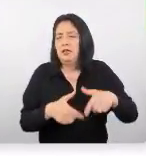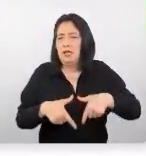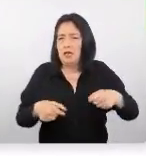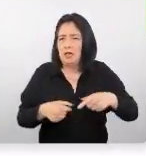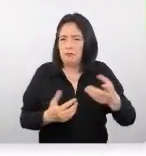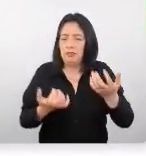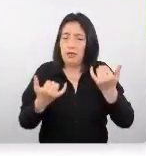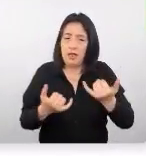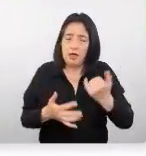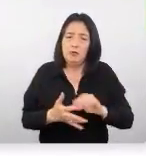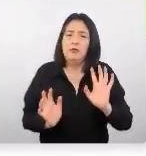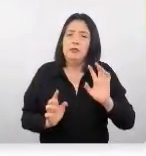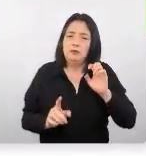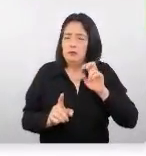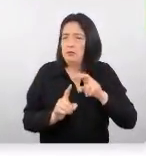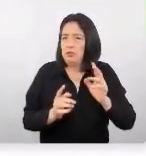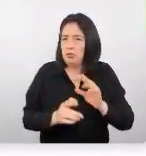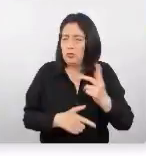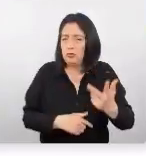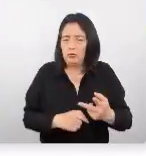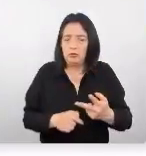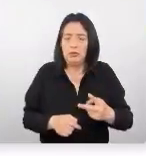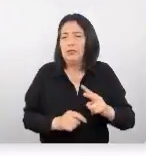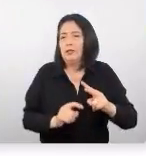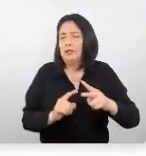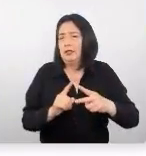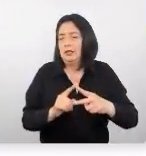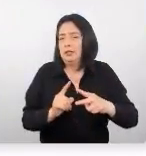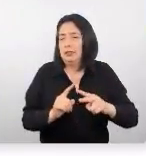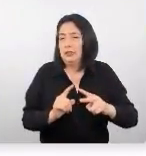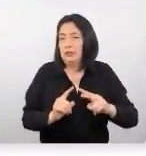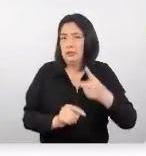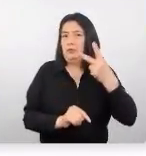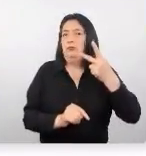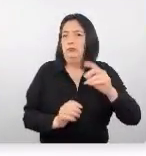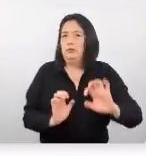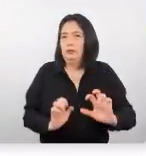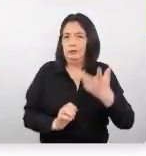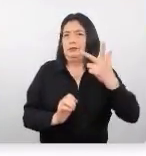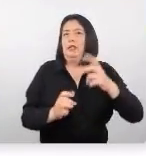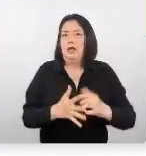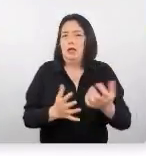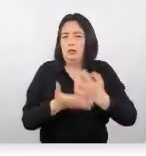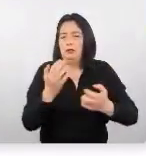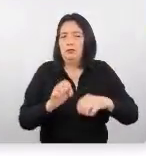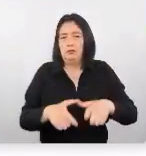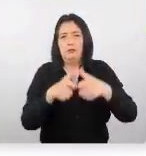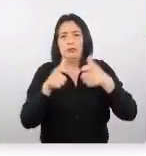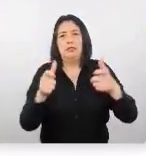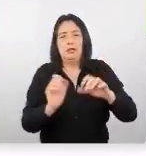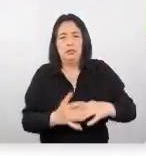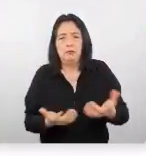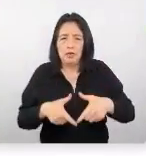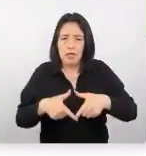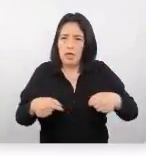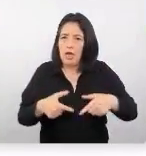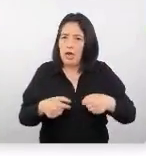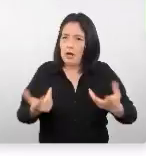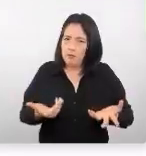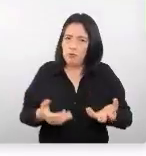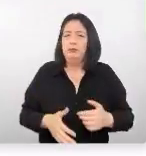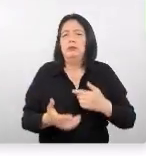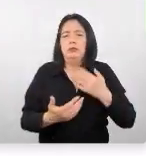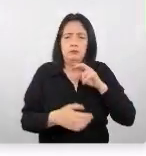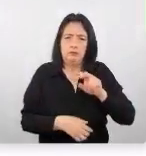hoy día nos hemos visto con dos grandes el segundo y la tercera economía más grande del mundo si en el caso de Japón estamos